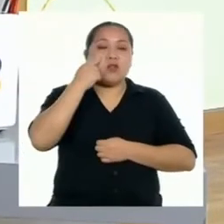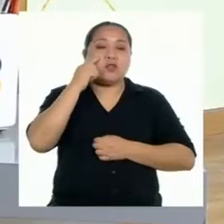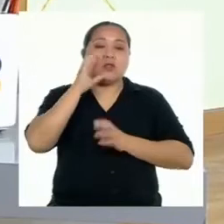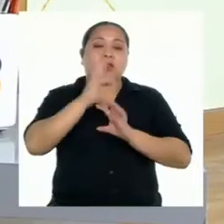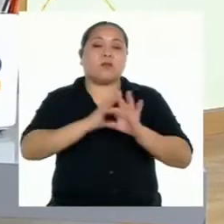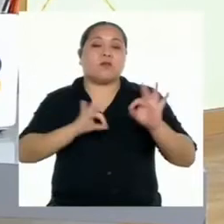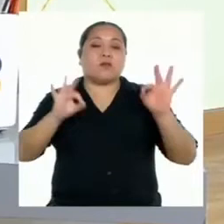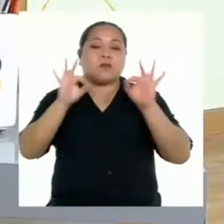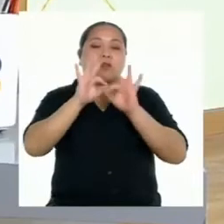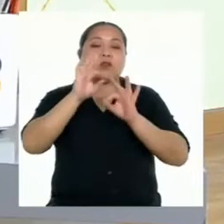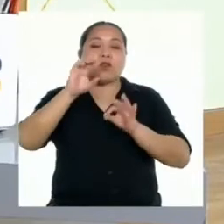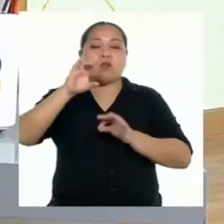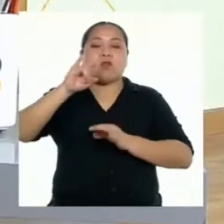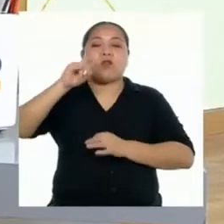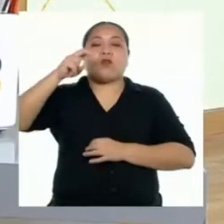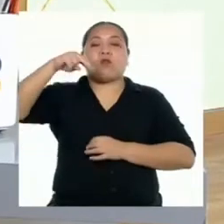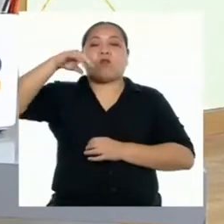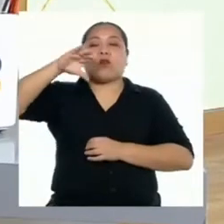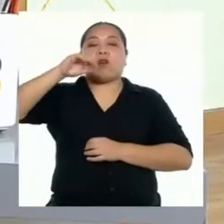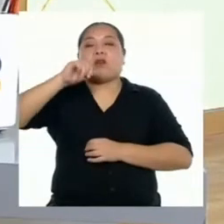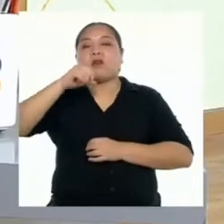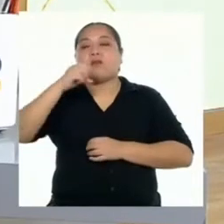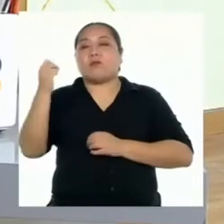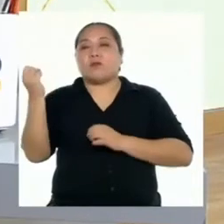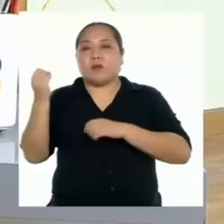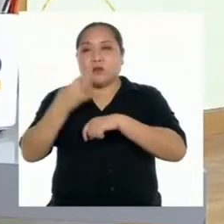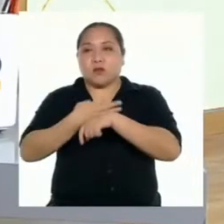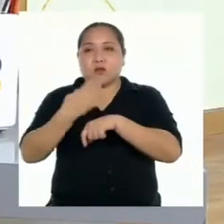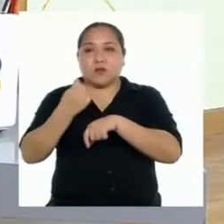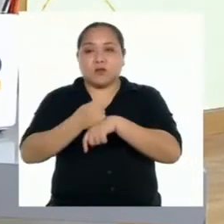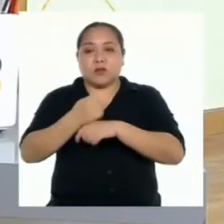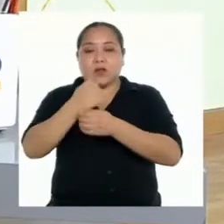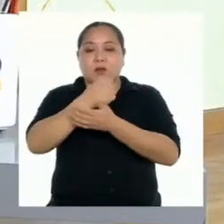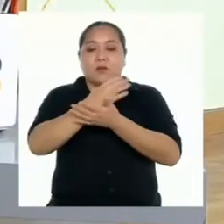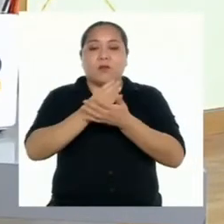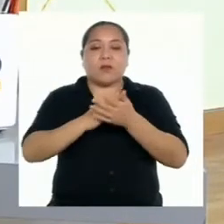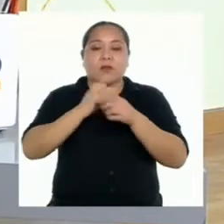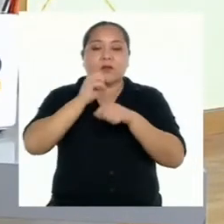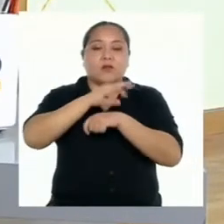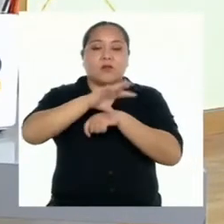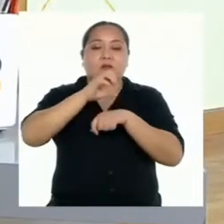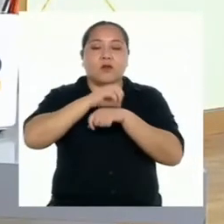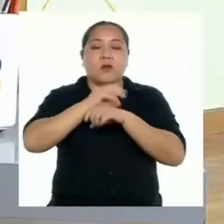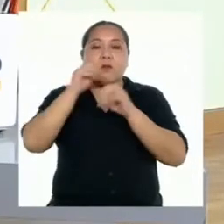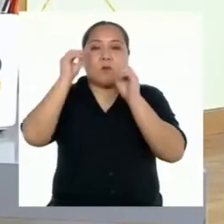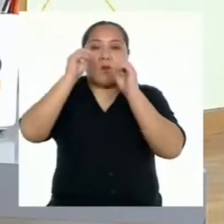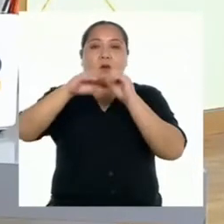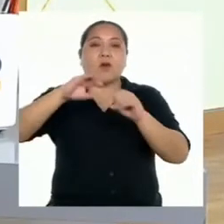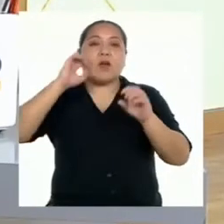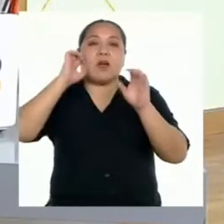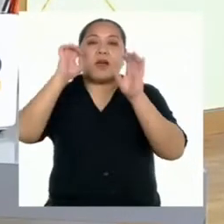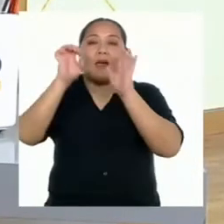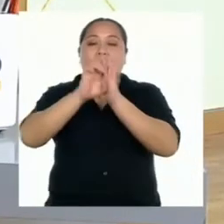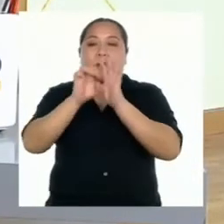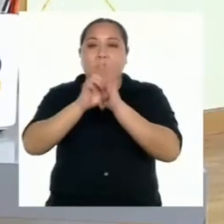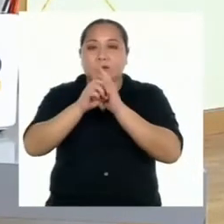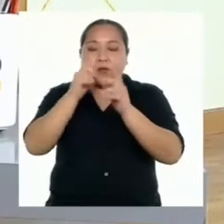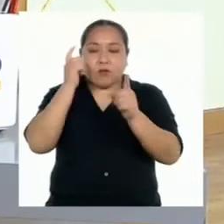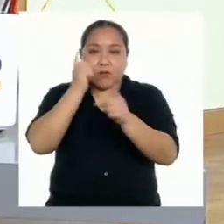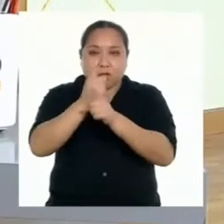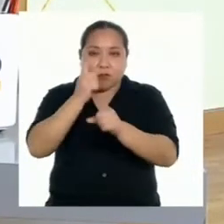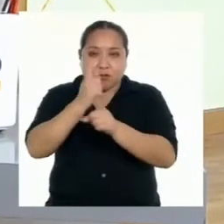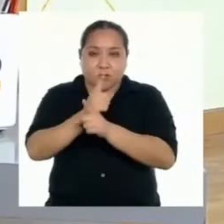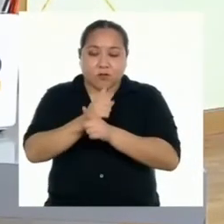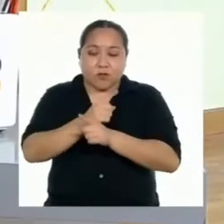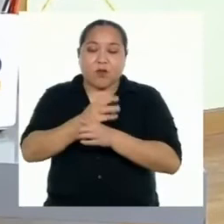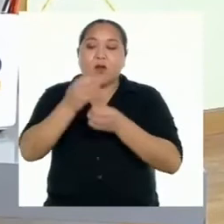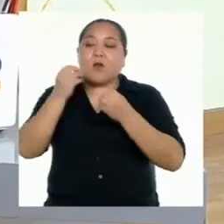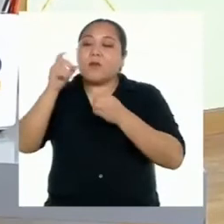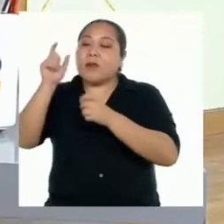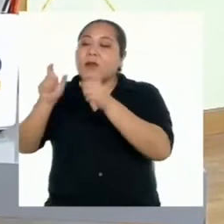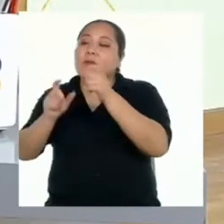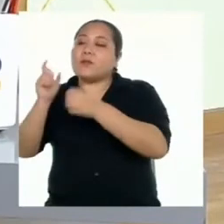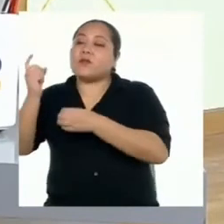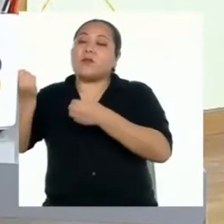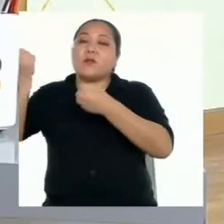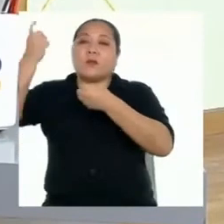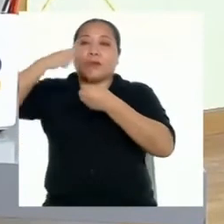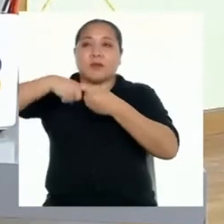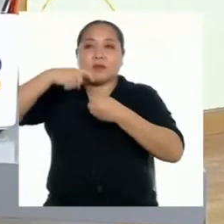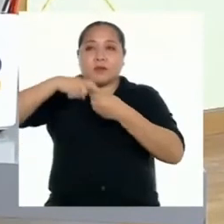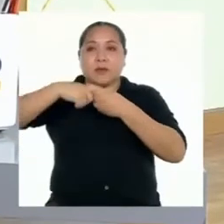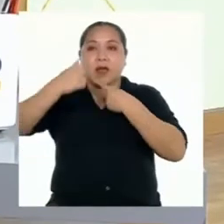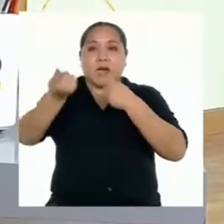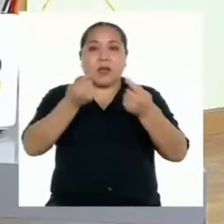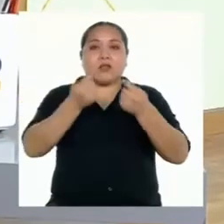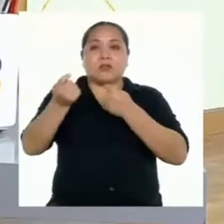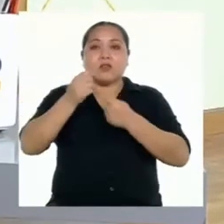cuencas. Me aconsejó que en la sesión de recomendaciones ponga ejemplos más concretos de cómo la población puede participar en la gestión de nuestra cuenca.